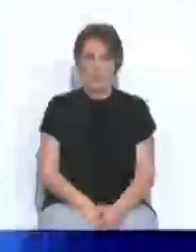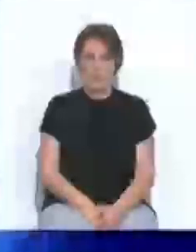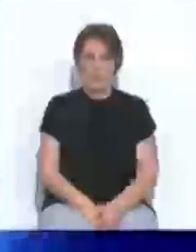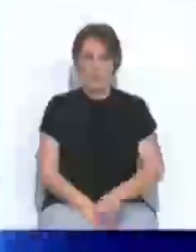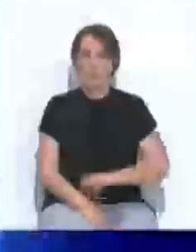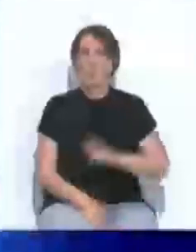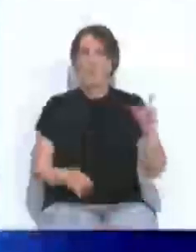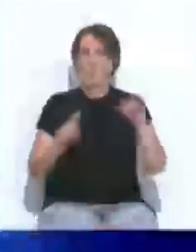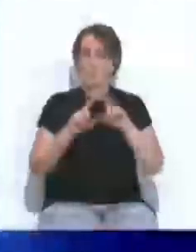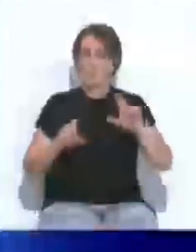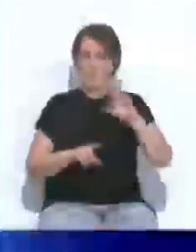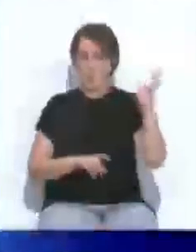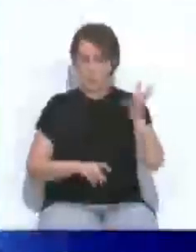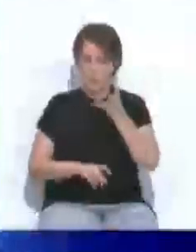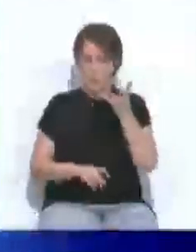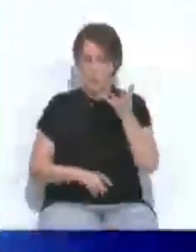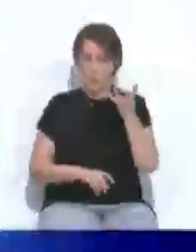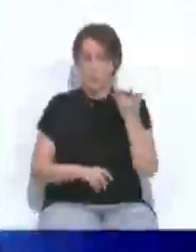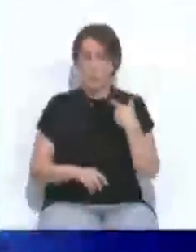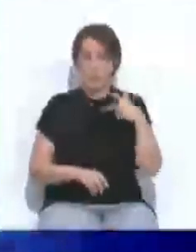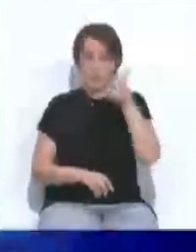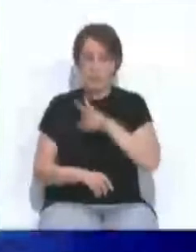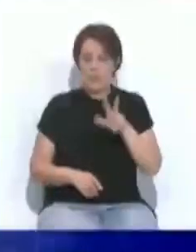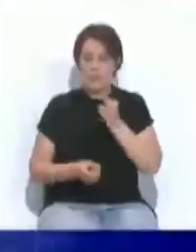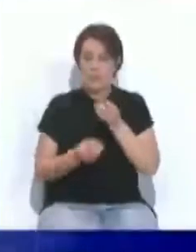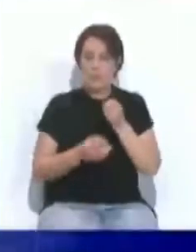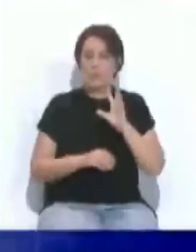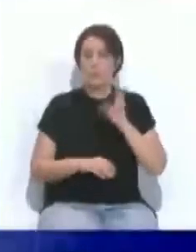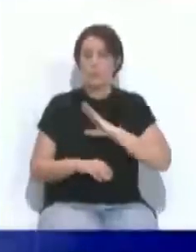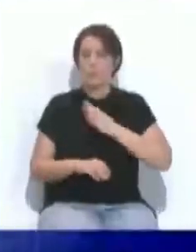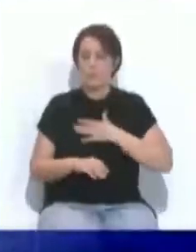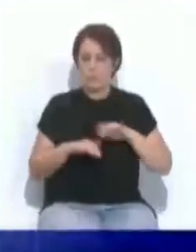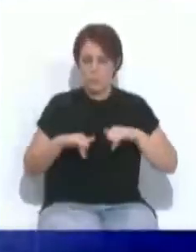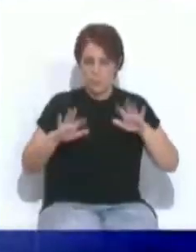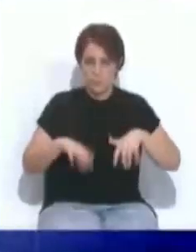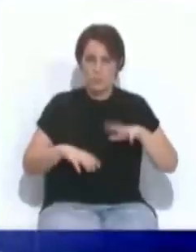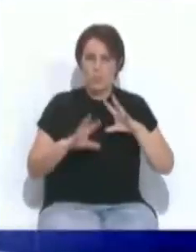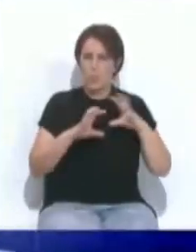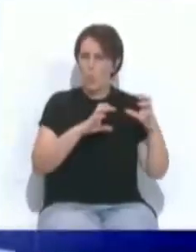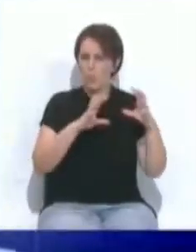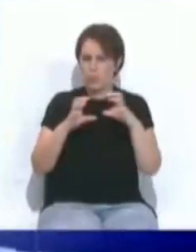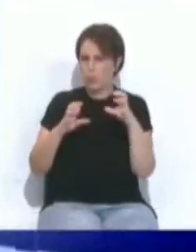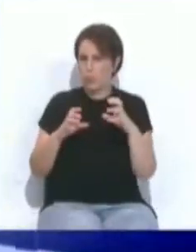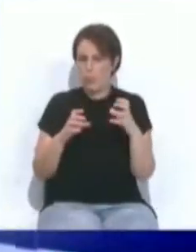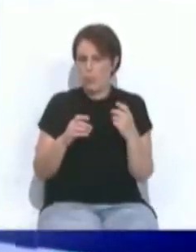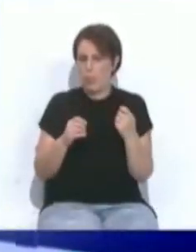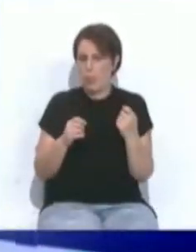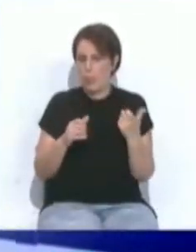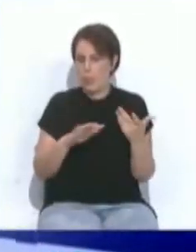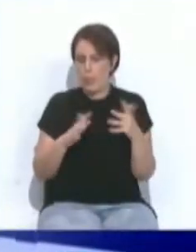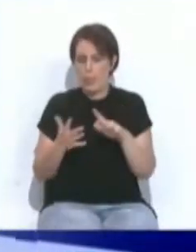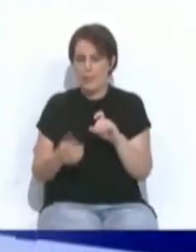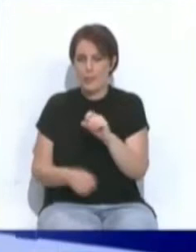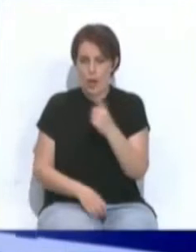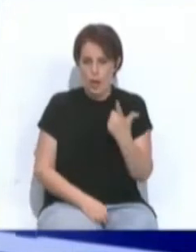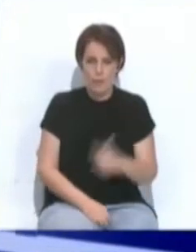La Agencia Estatal de Meteorología informa de un tiempo para mañana en la Bahía de Cádiz con nubosidad poco intensa, tendiendo